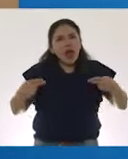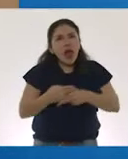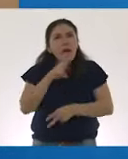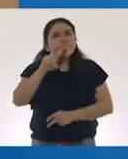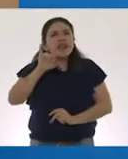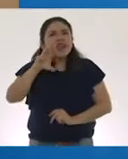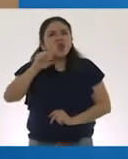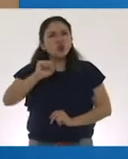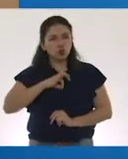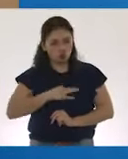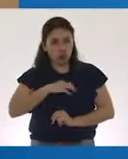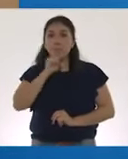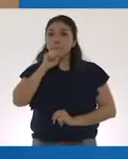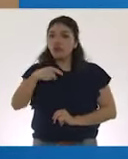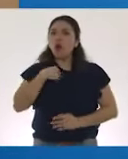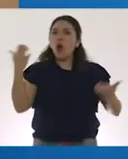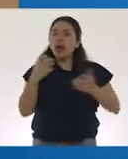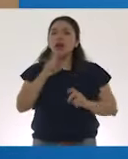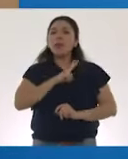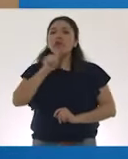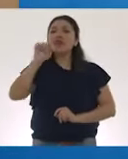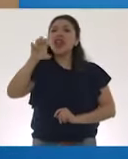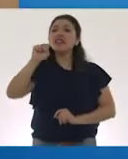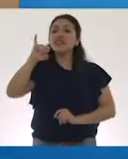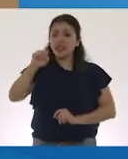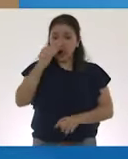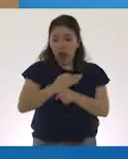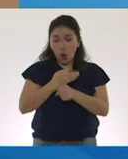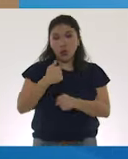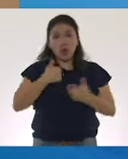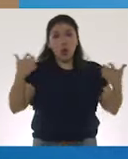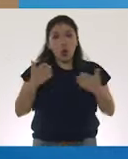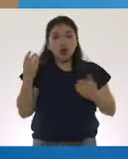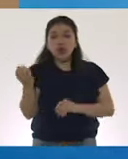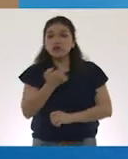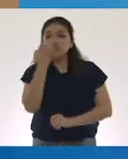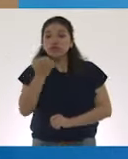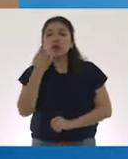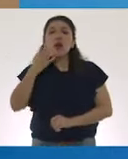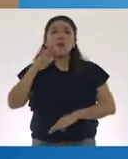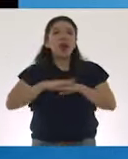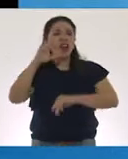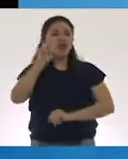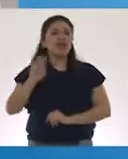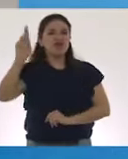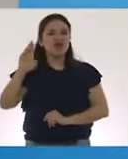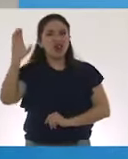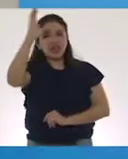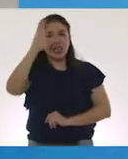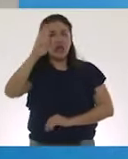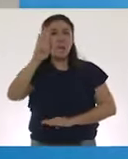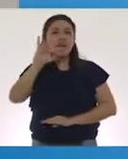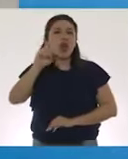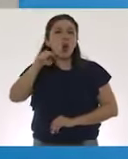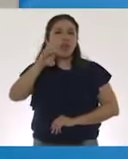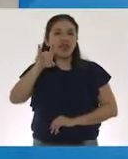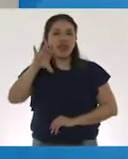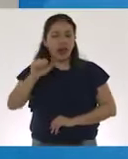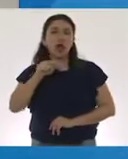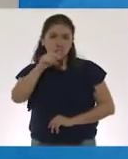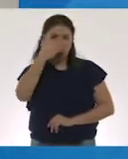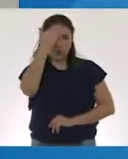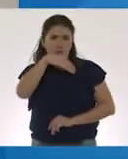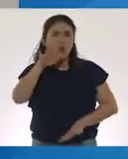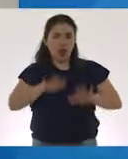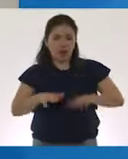hice mi tesis de maestría en ciencias biológicas y actualmente estoy cursando mi doctorado en ciencias biomédicas. Como podrás suponer, los niños